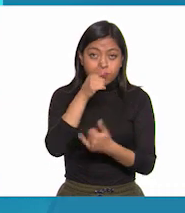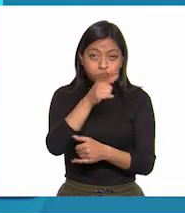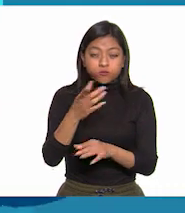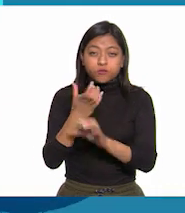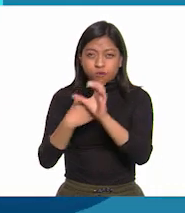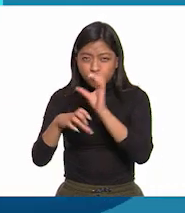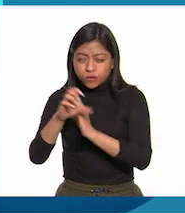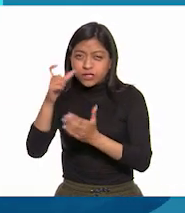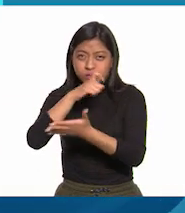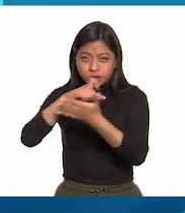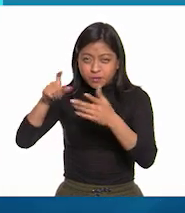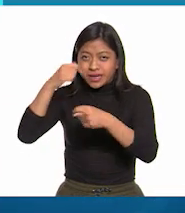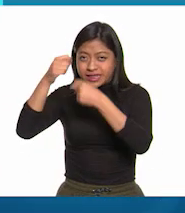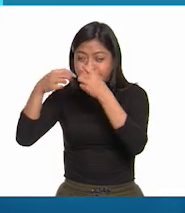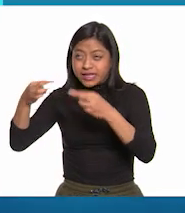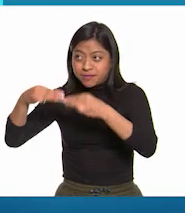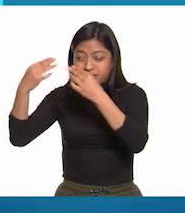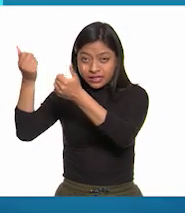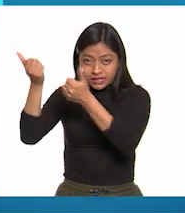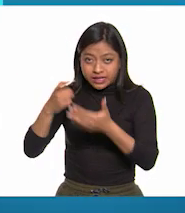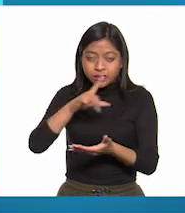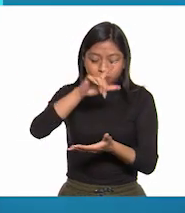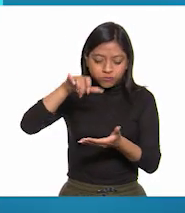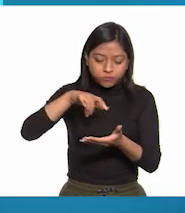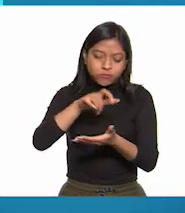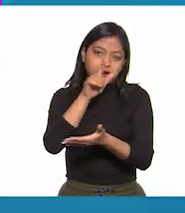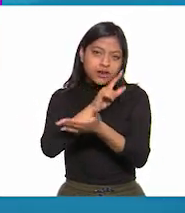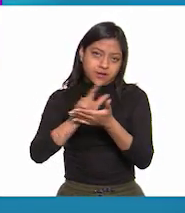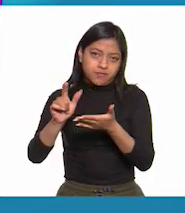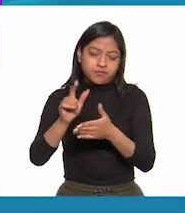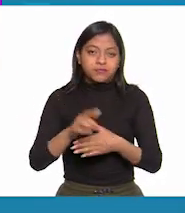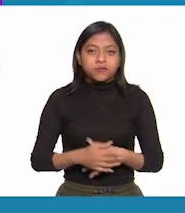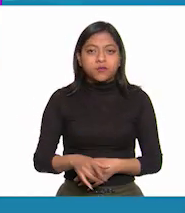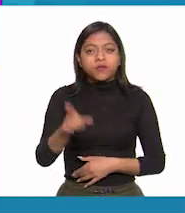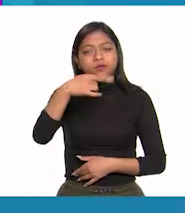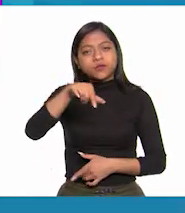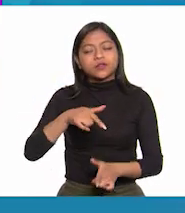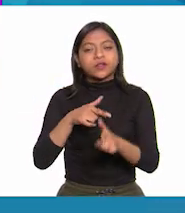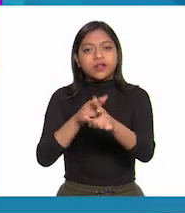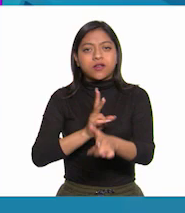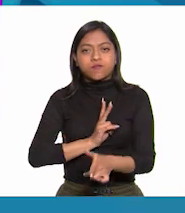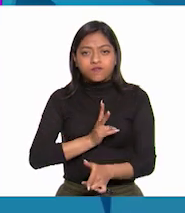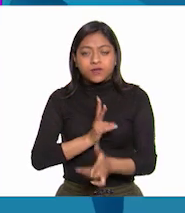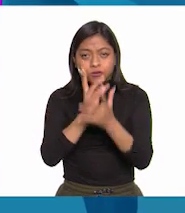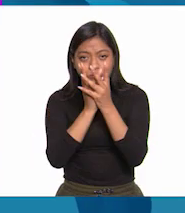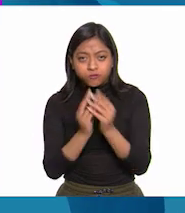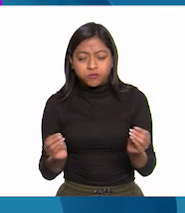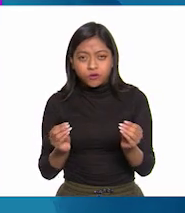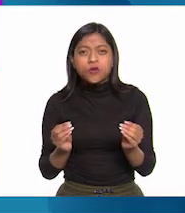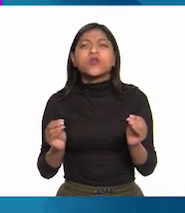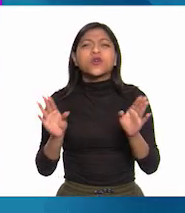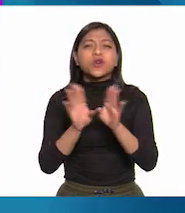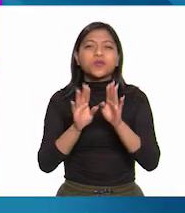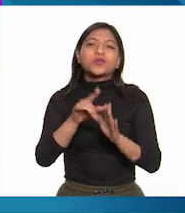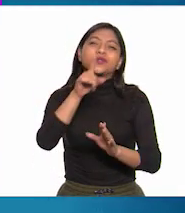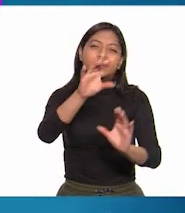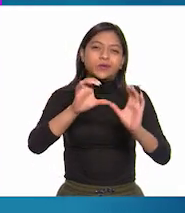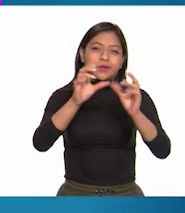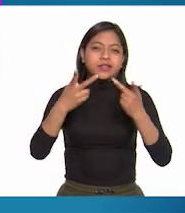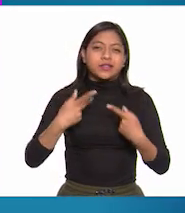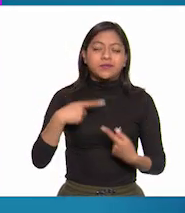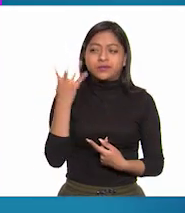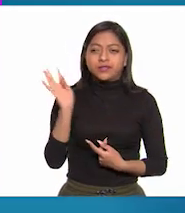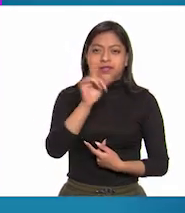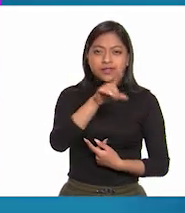las cosas que compres en la tienda o en el supermercado. Sigamos luchando juntos contra este virus cuidándonos los